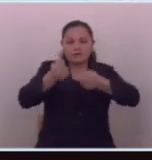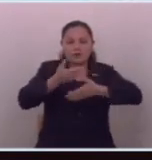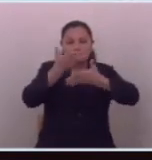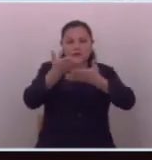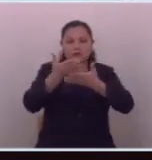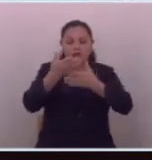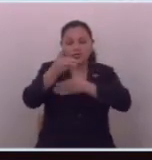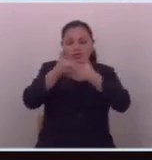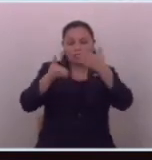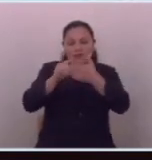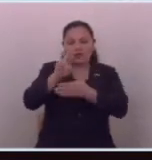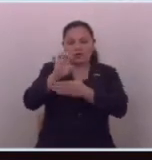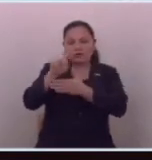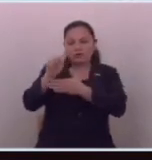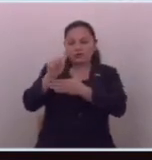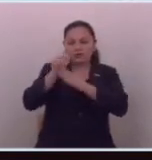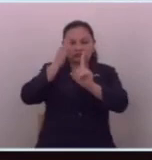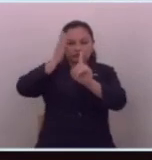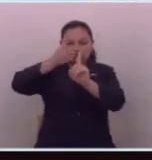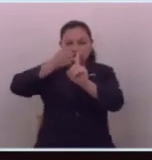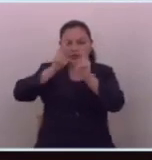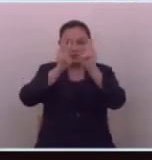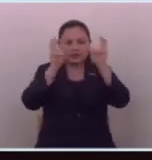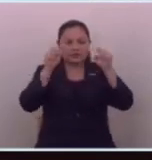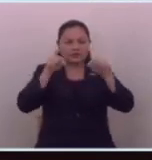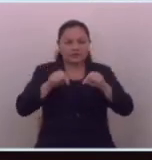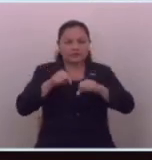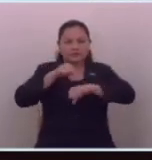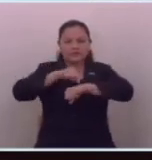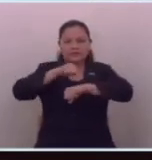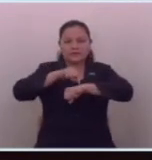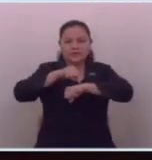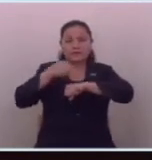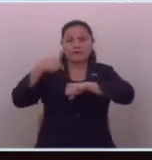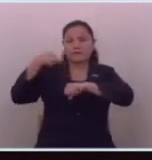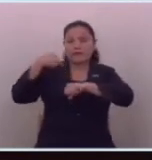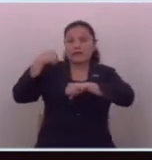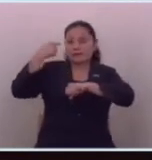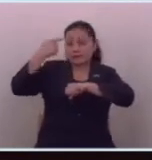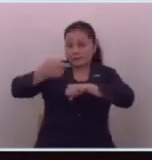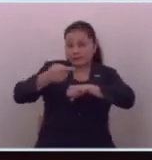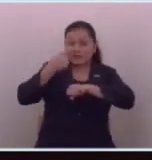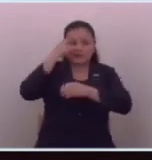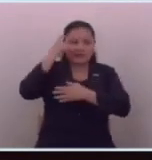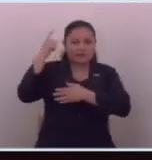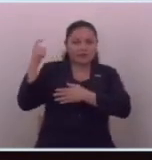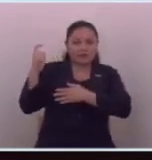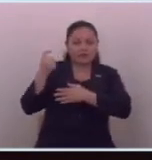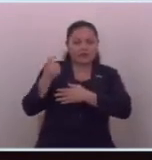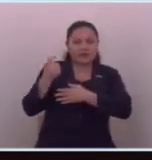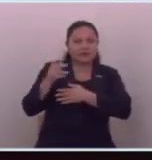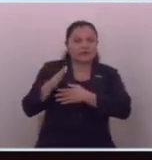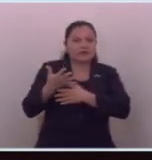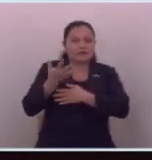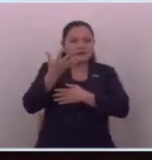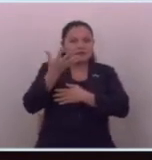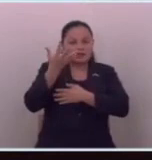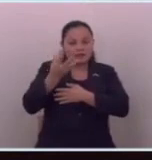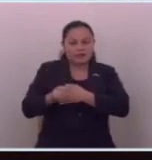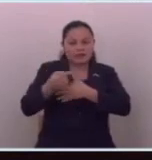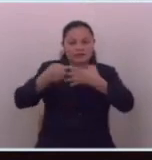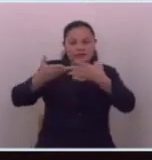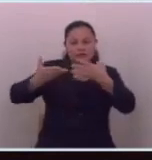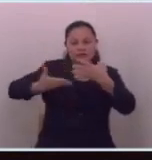nos centraba un poco en el tema mañana se conmemora el derecho